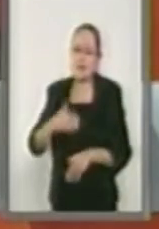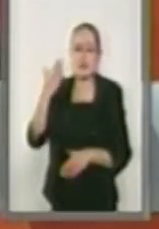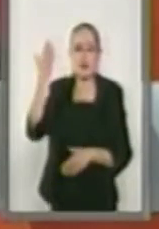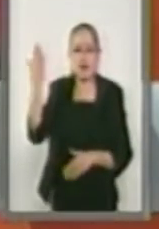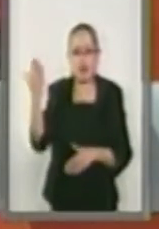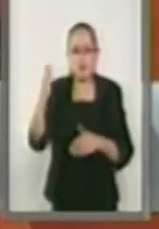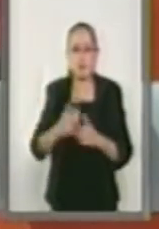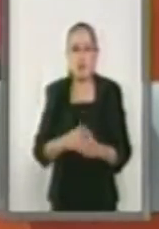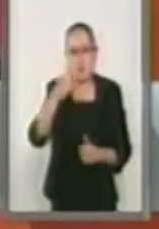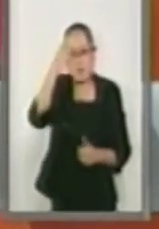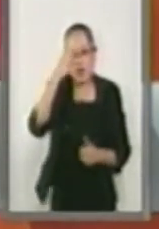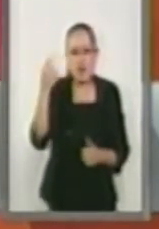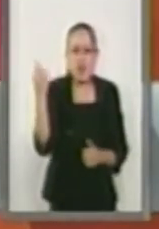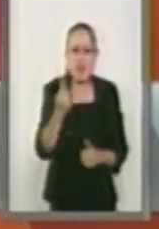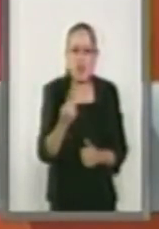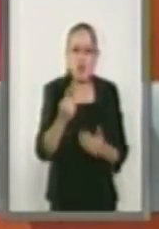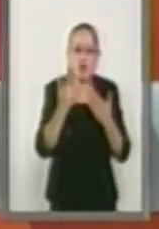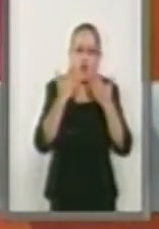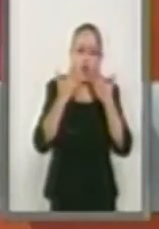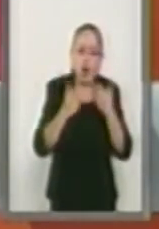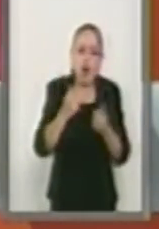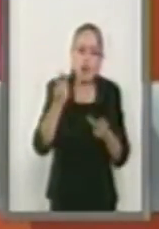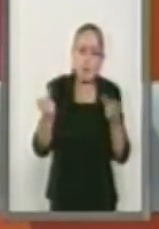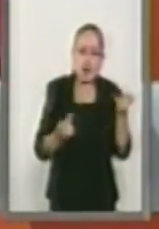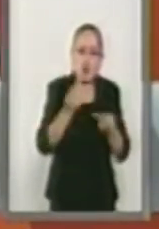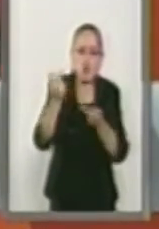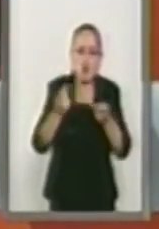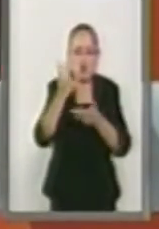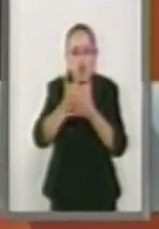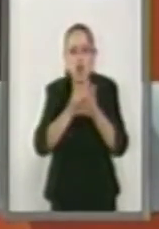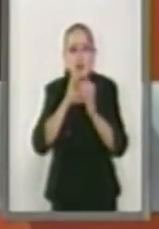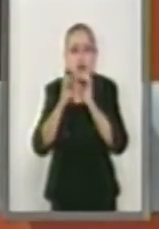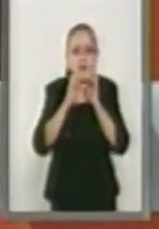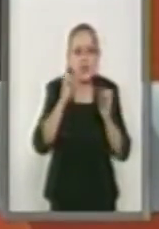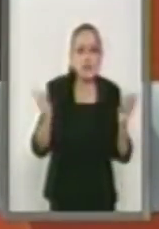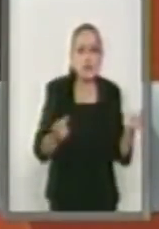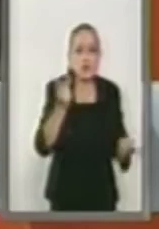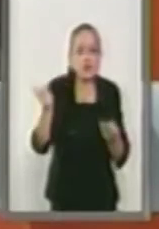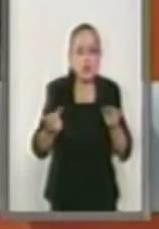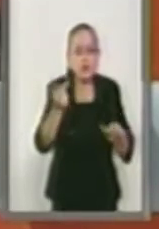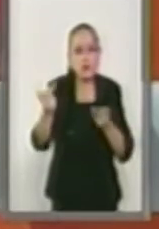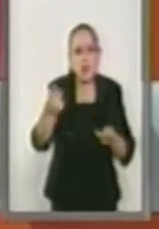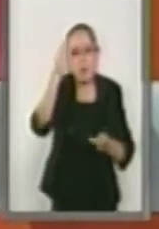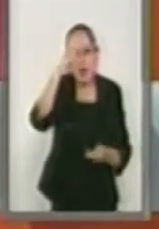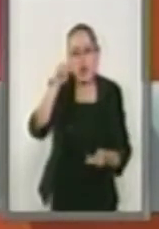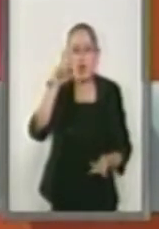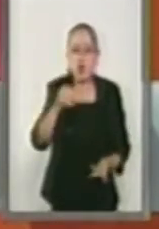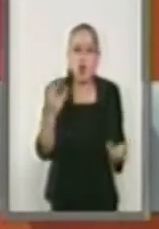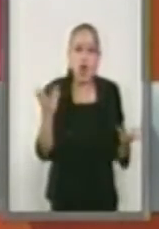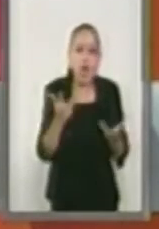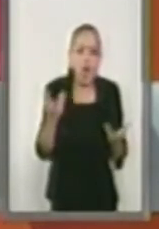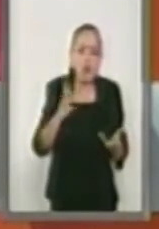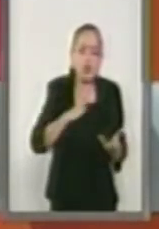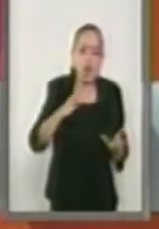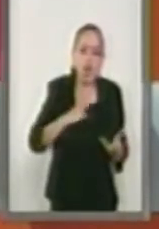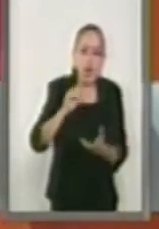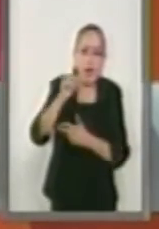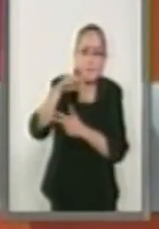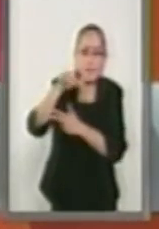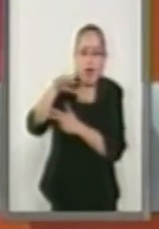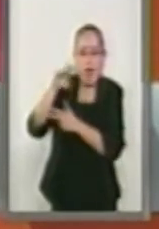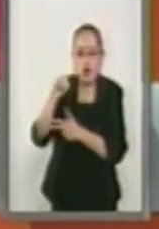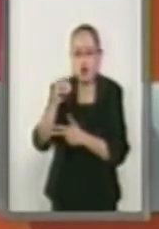no haya consulta popular que no le guste a Peña Nieto, para que no haya una atracción de un amparo